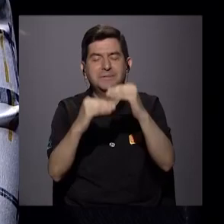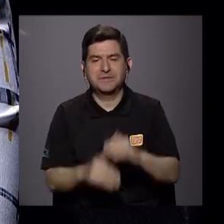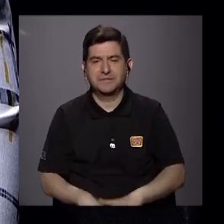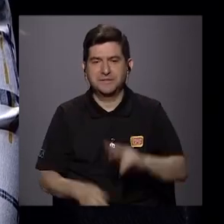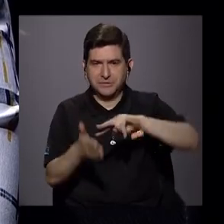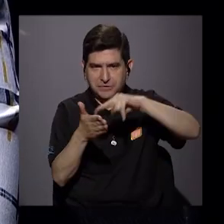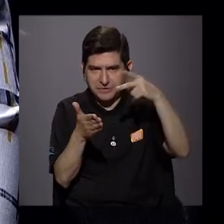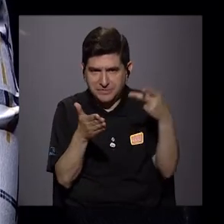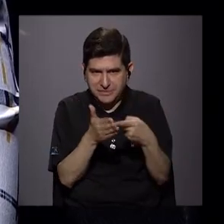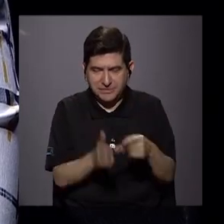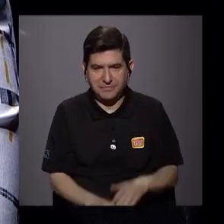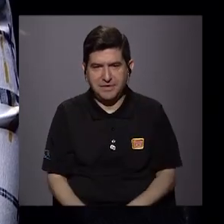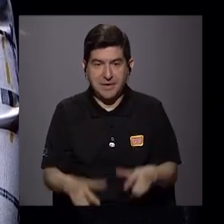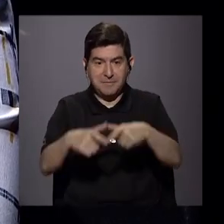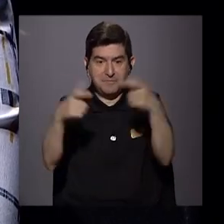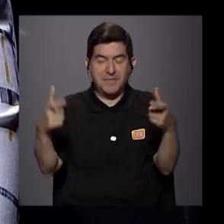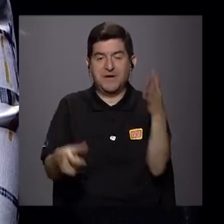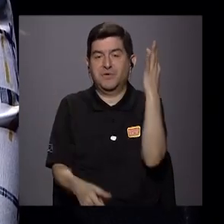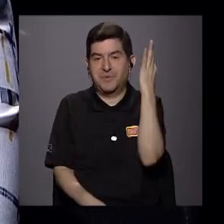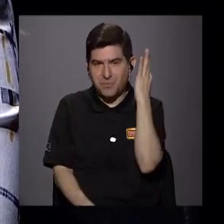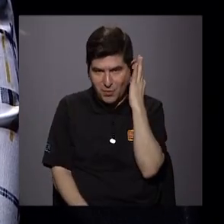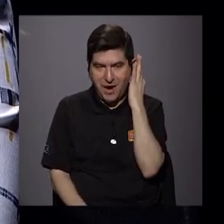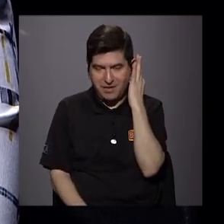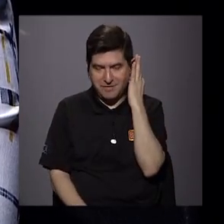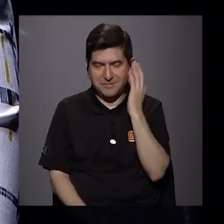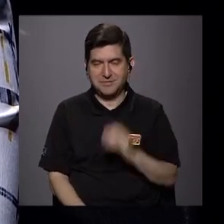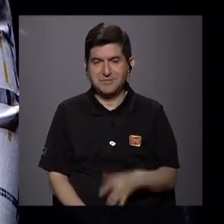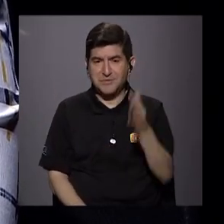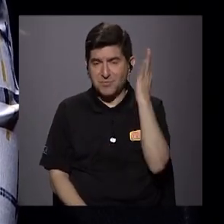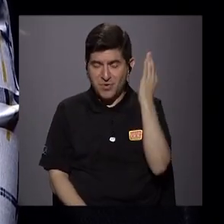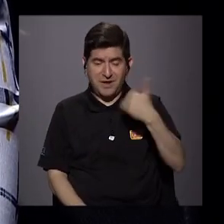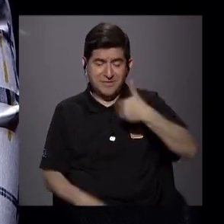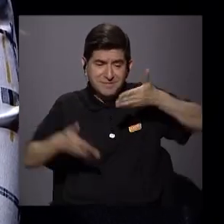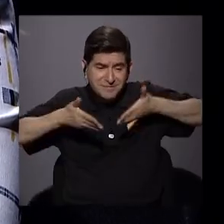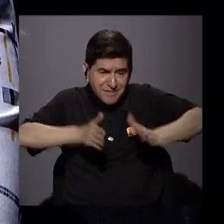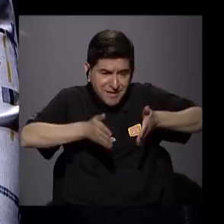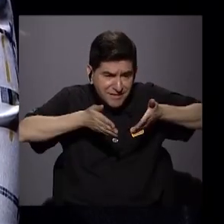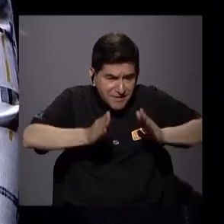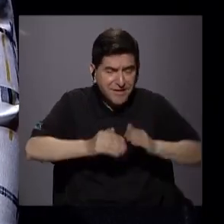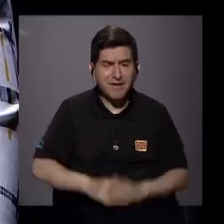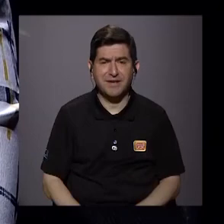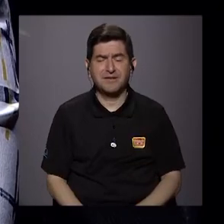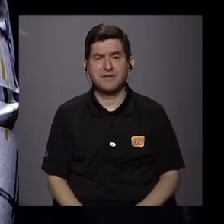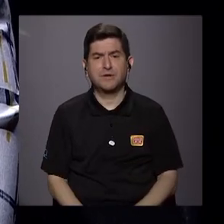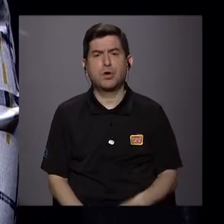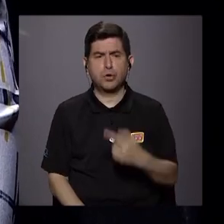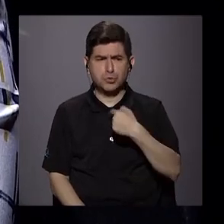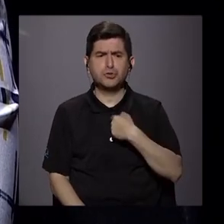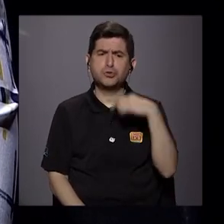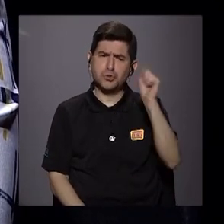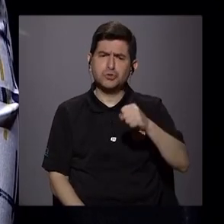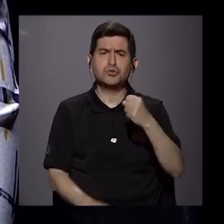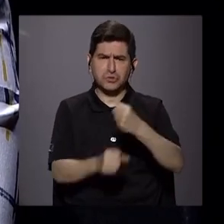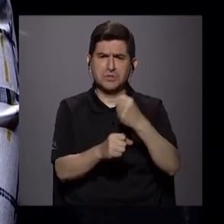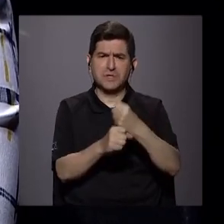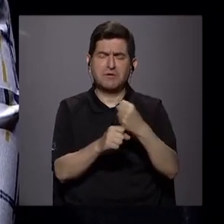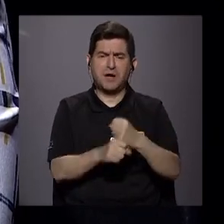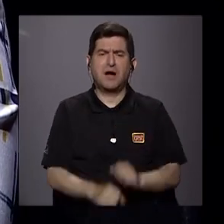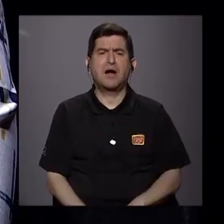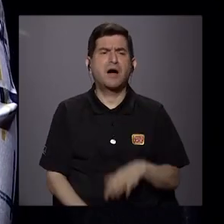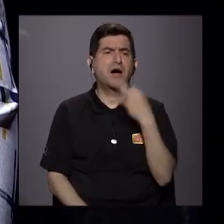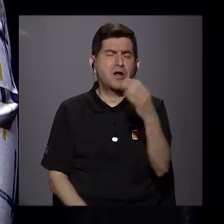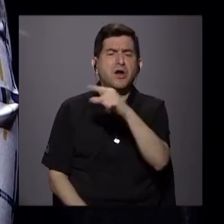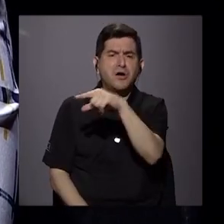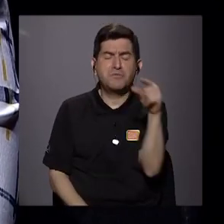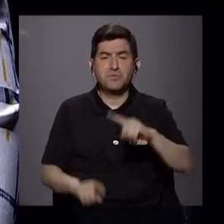Me refiero, por ejemplo, en su gran mayoría mujeres, ¿verdad? Mujeres que tienen hijos que dicen, bueno, yo estaría dispuesta para trabajar